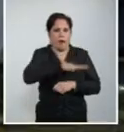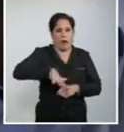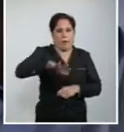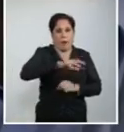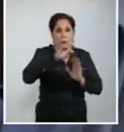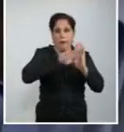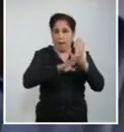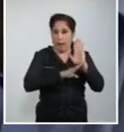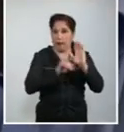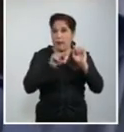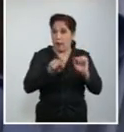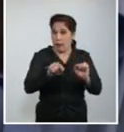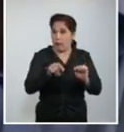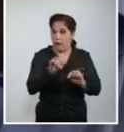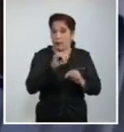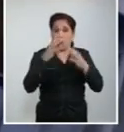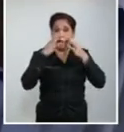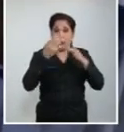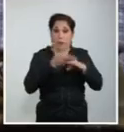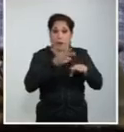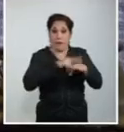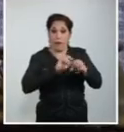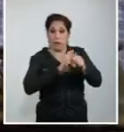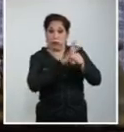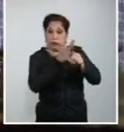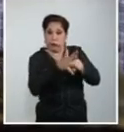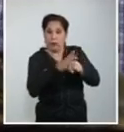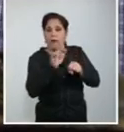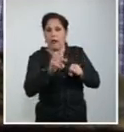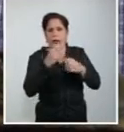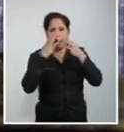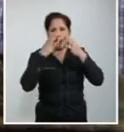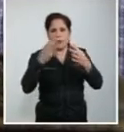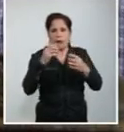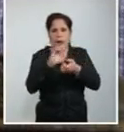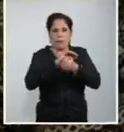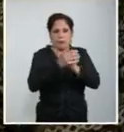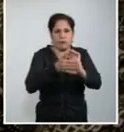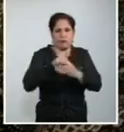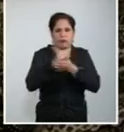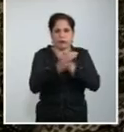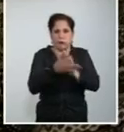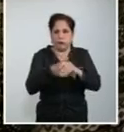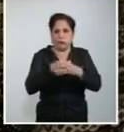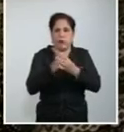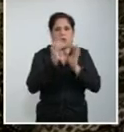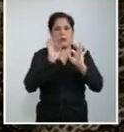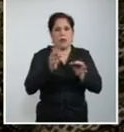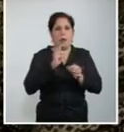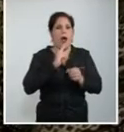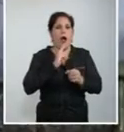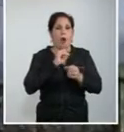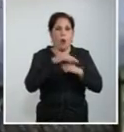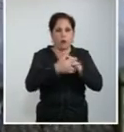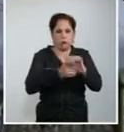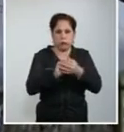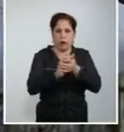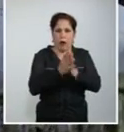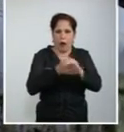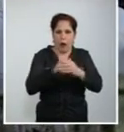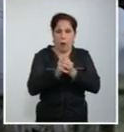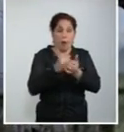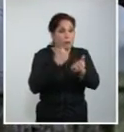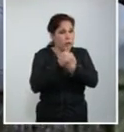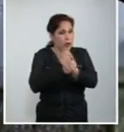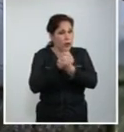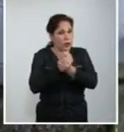las medidas a tener en cuenta para prevenir la infección, destacaron el lavado frecuente de las manos con agua y jabón. Dado el peligro